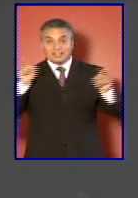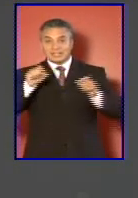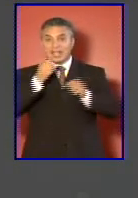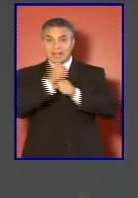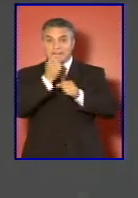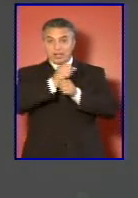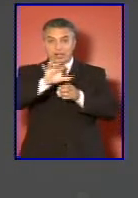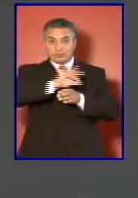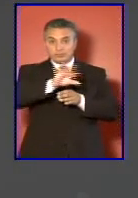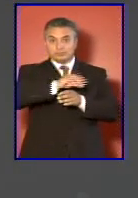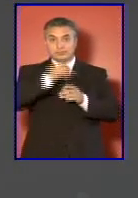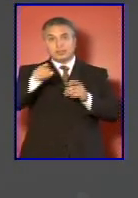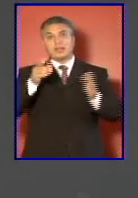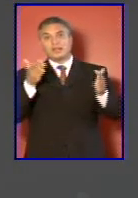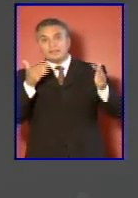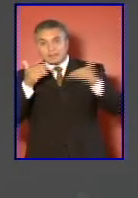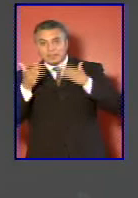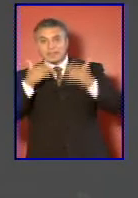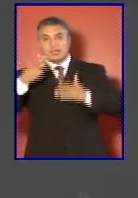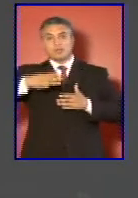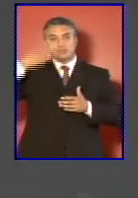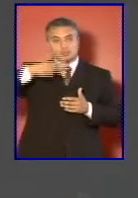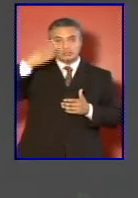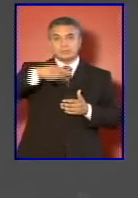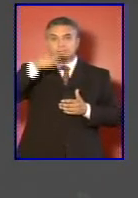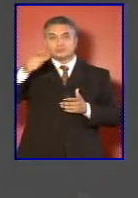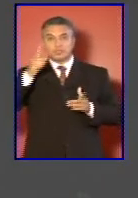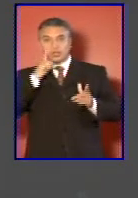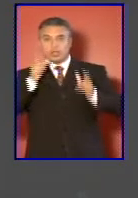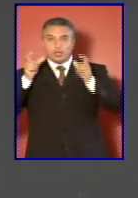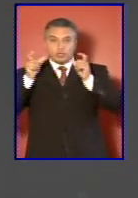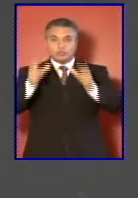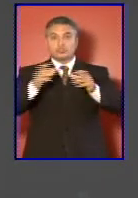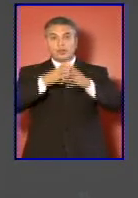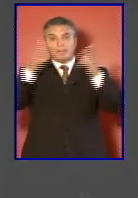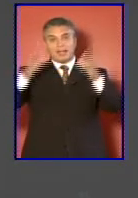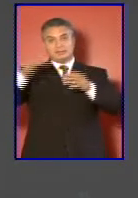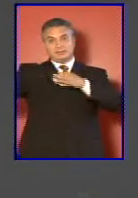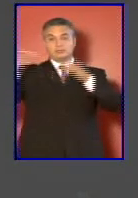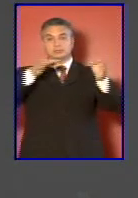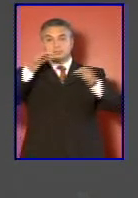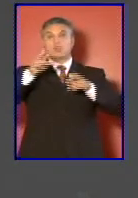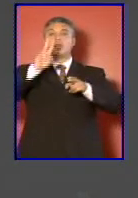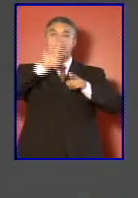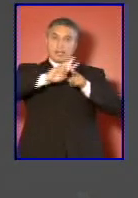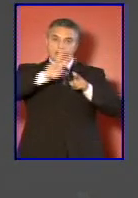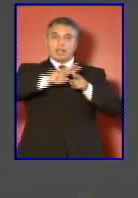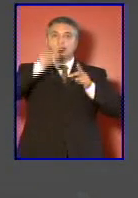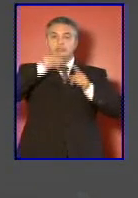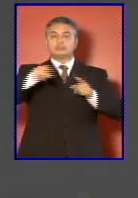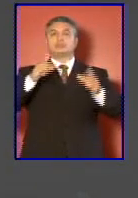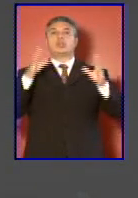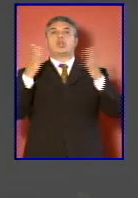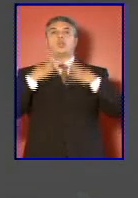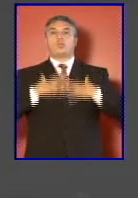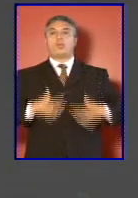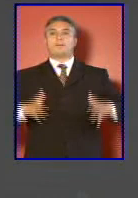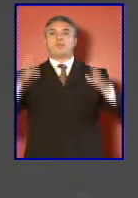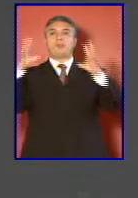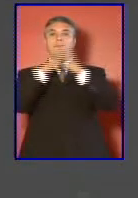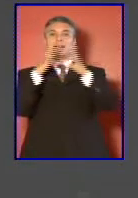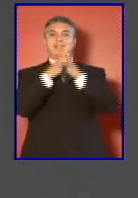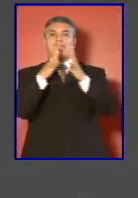emergencia en vez de hacerlos depender de municipios con control más descentralizado se hizo a través del cuerpo militar del trabajo